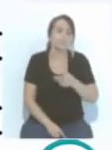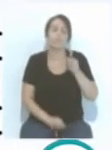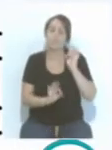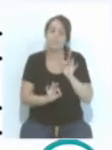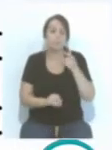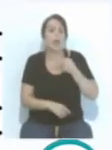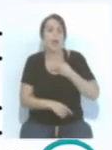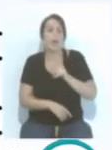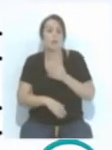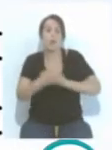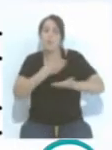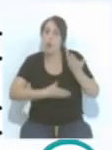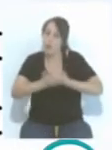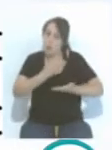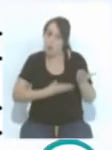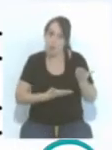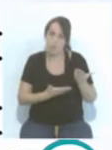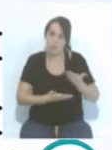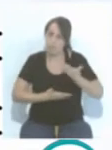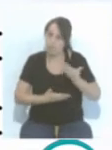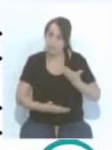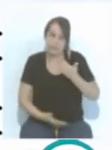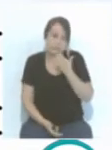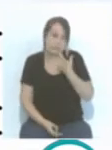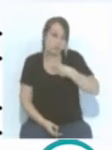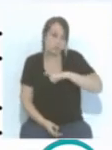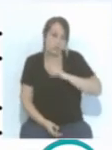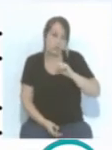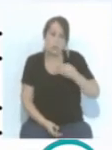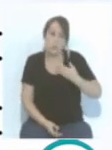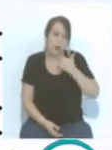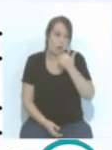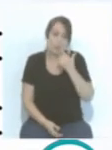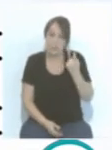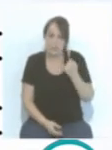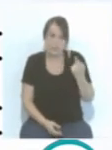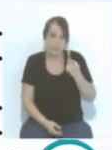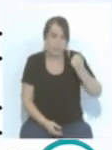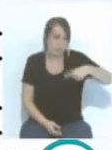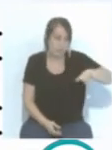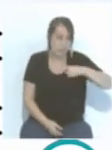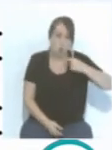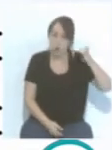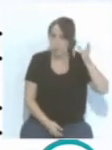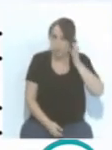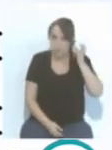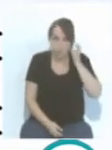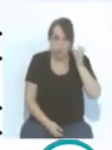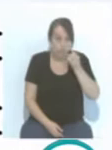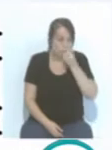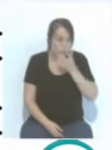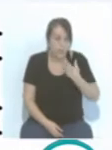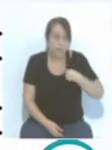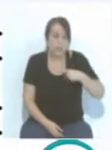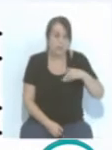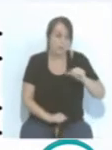estrecha. La verdad es que cada vez que necesitamos algo del club nos atienden perfectamente desde Manolo